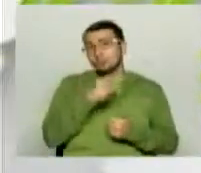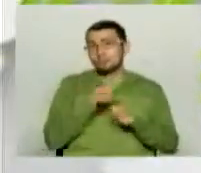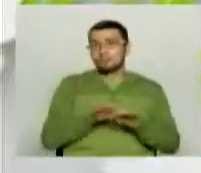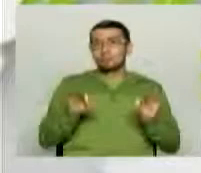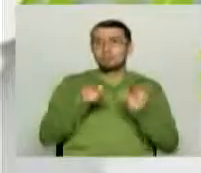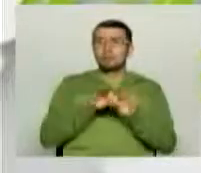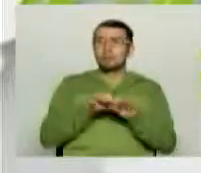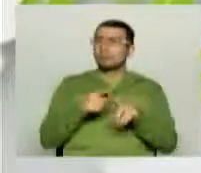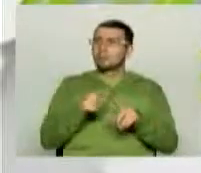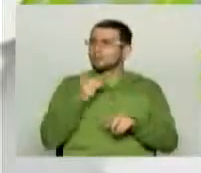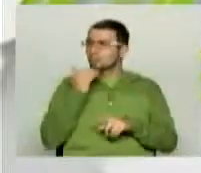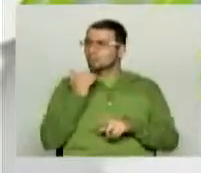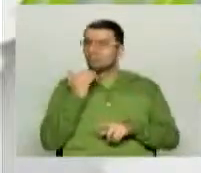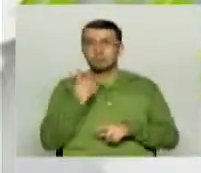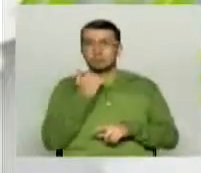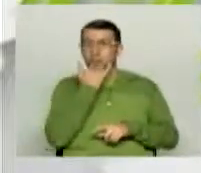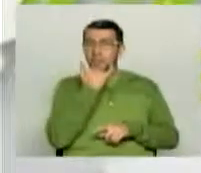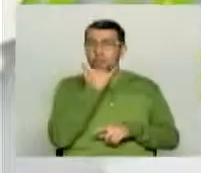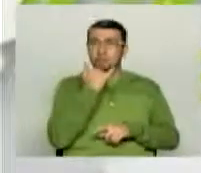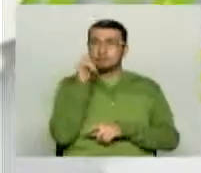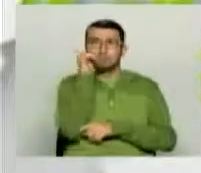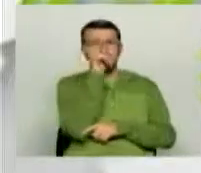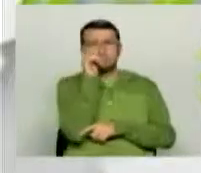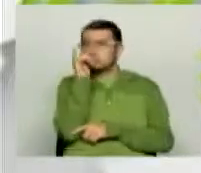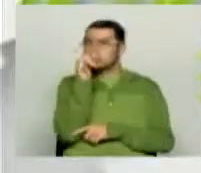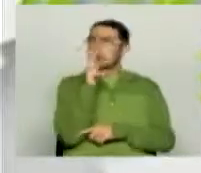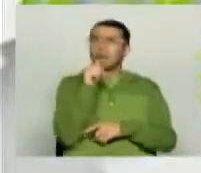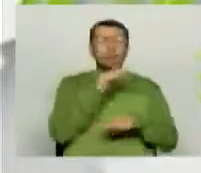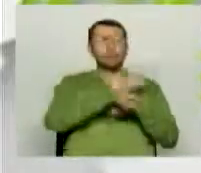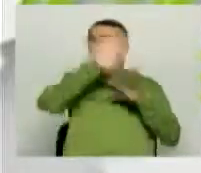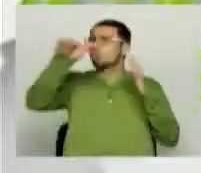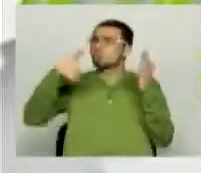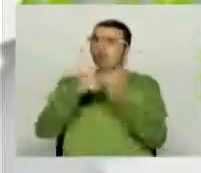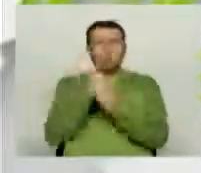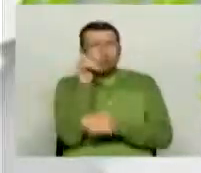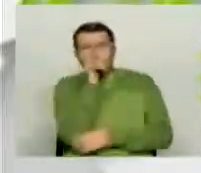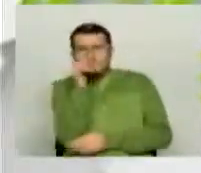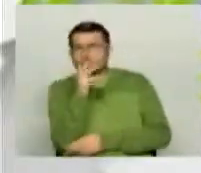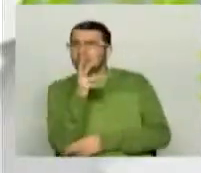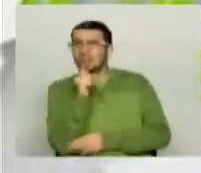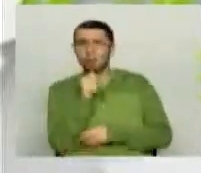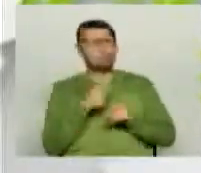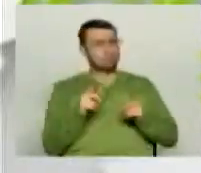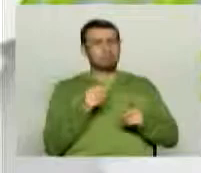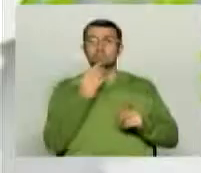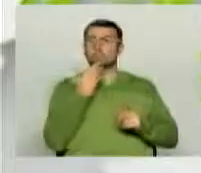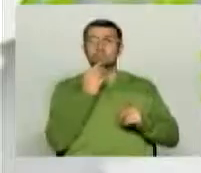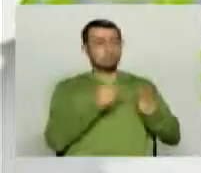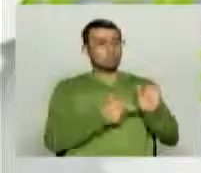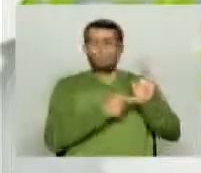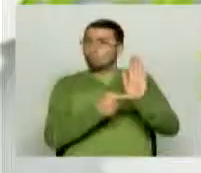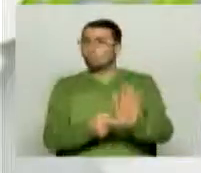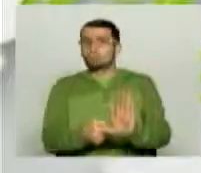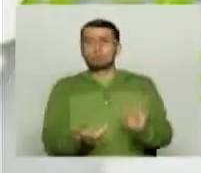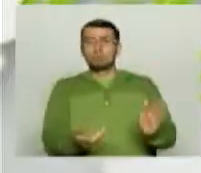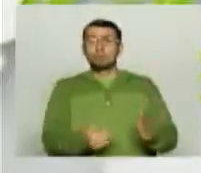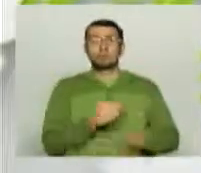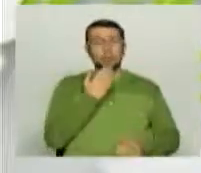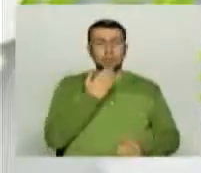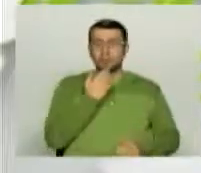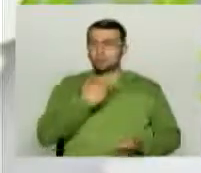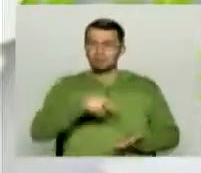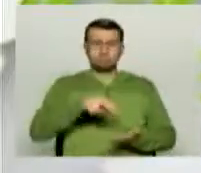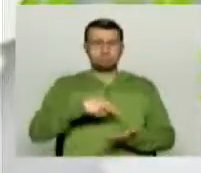no sé si fue que o no llegó la señal o no vimos todo lo que pasó, pero ¿cómo no presentar digamos una demostración de samba?